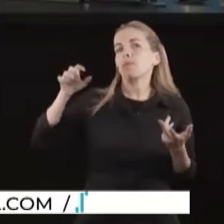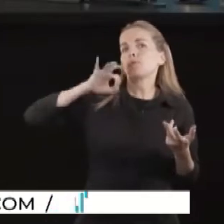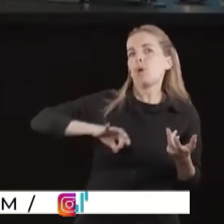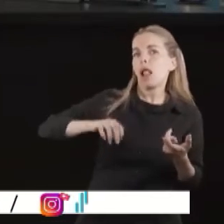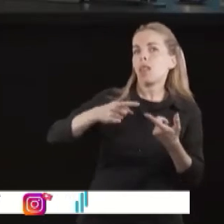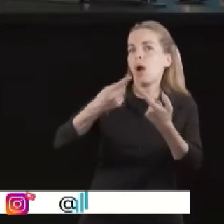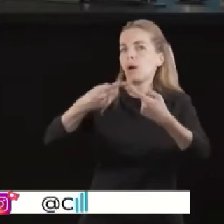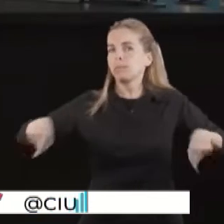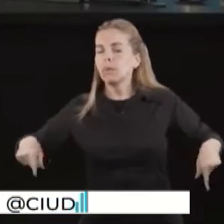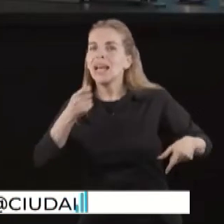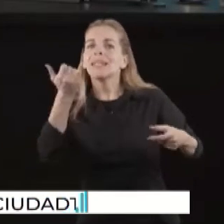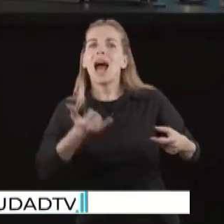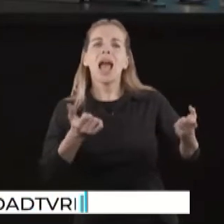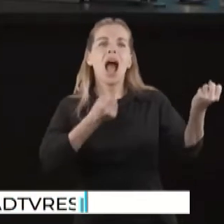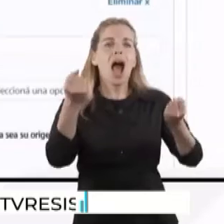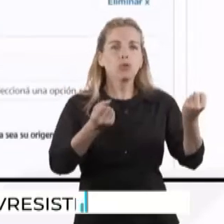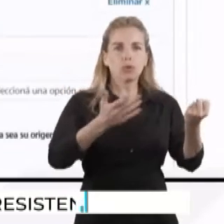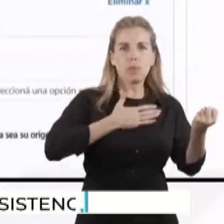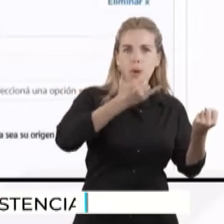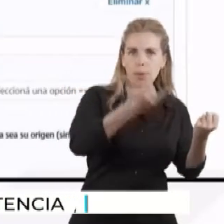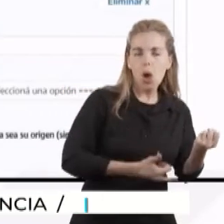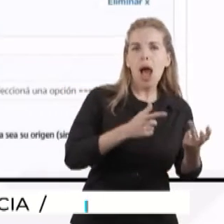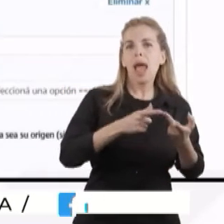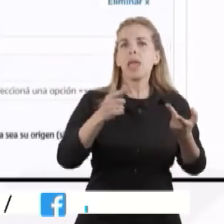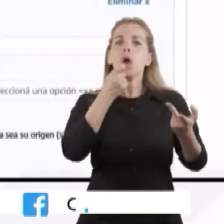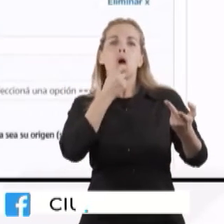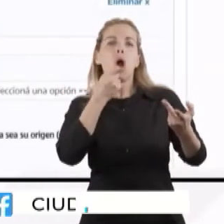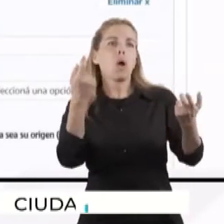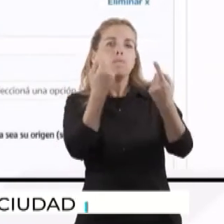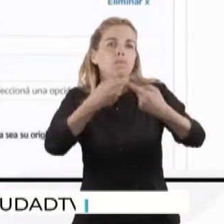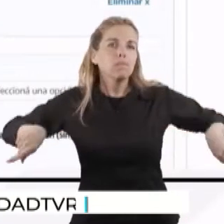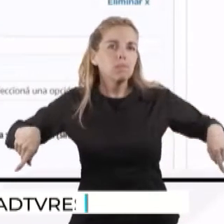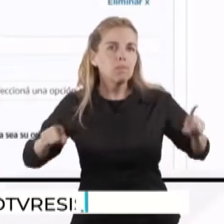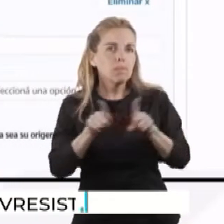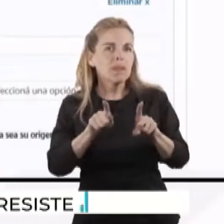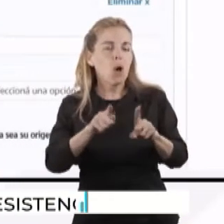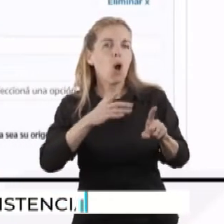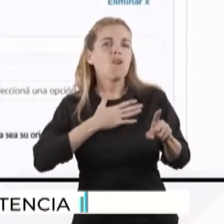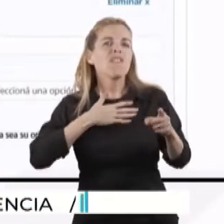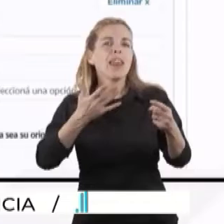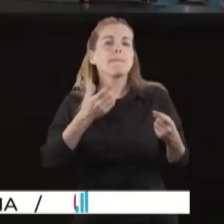automóviles o inmuebles, o bienes de lujo, tal cual lo prevé el decreto.